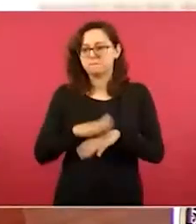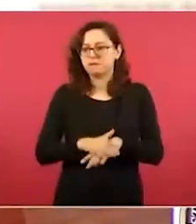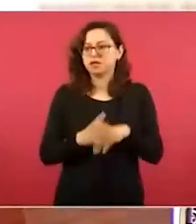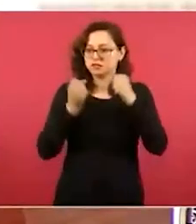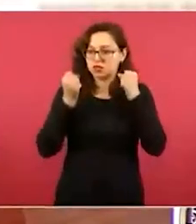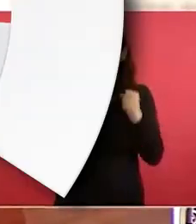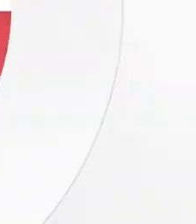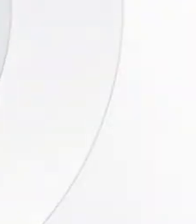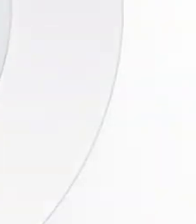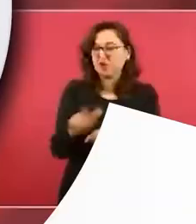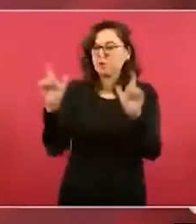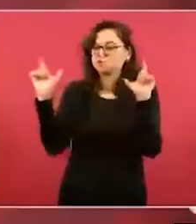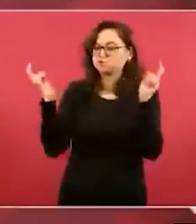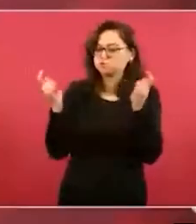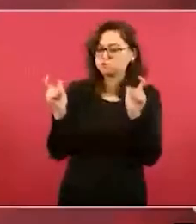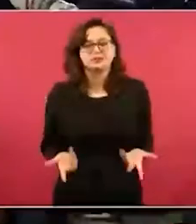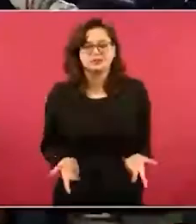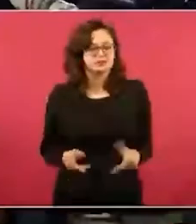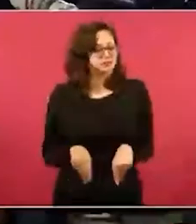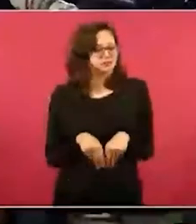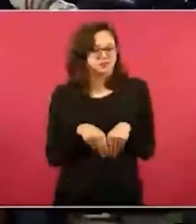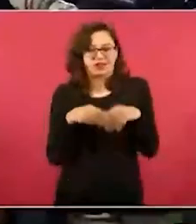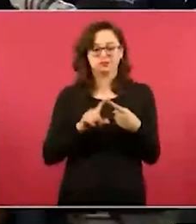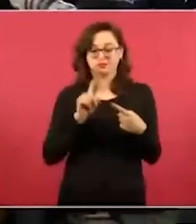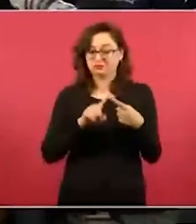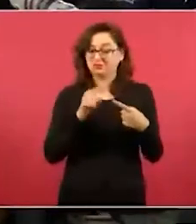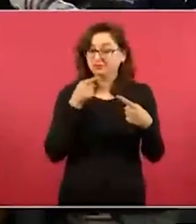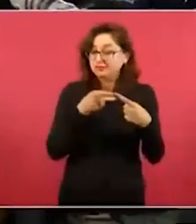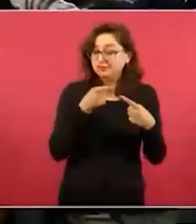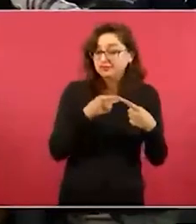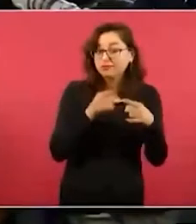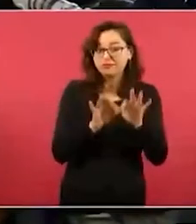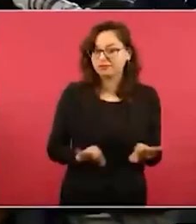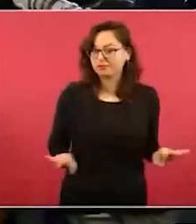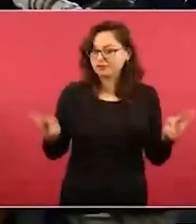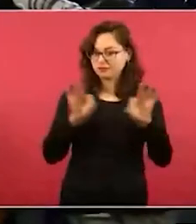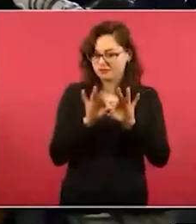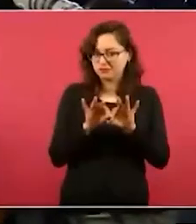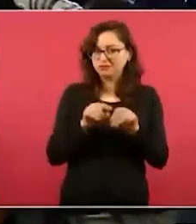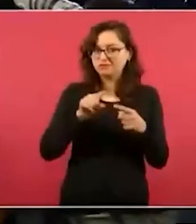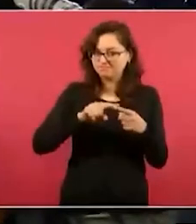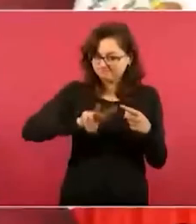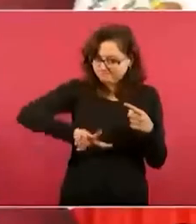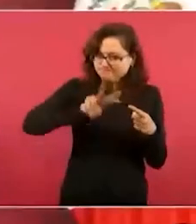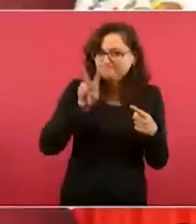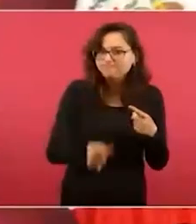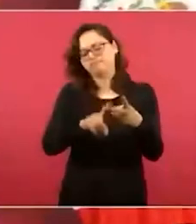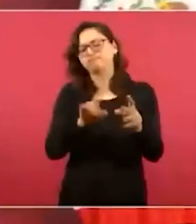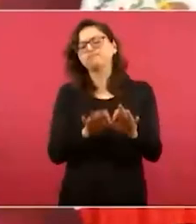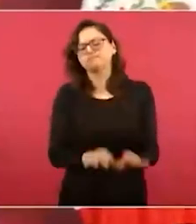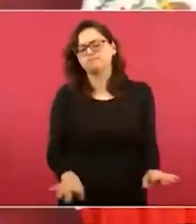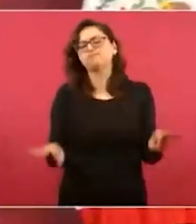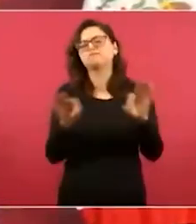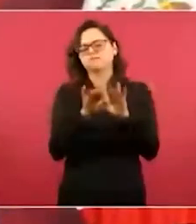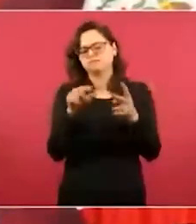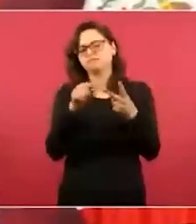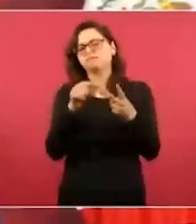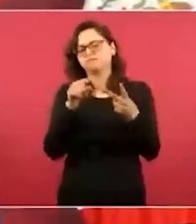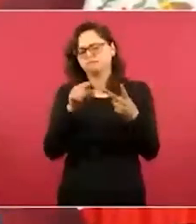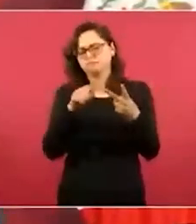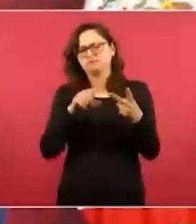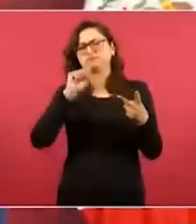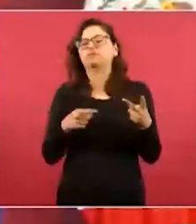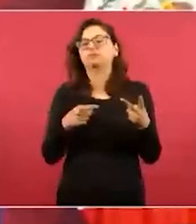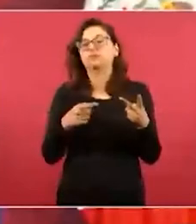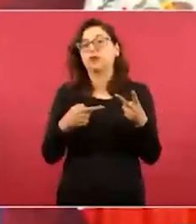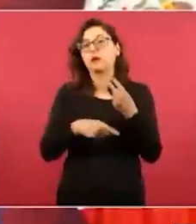financiera Para el bien Luego viene Lo también importante Pero accesorio Y también derivado